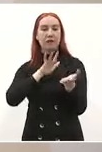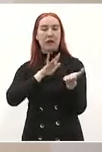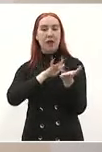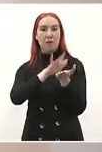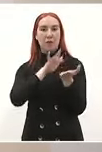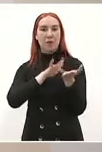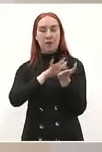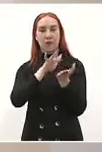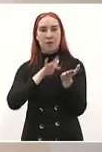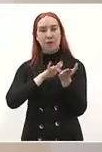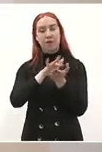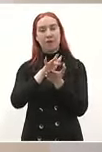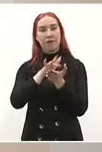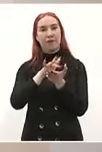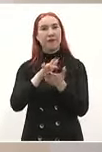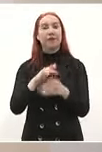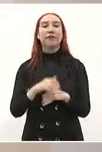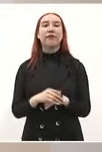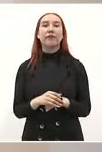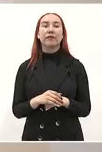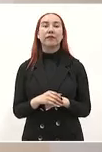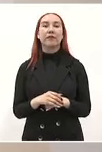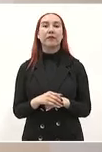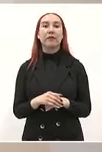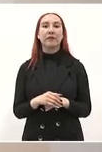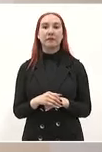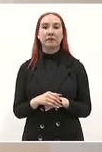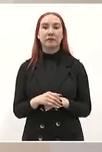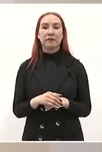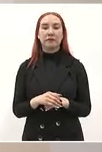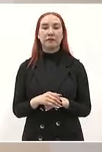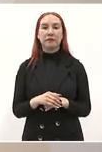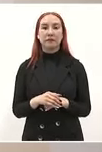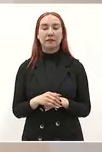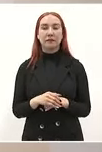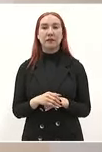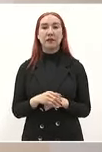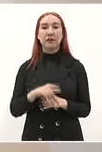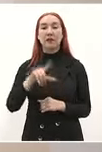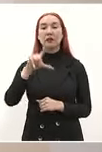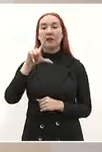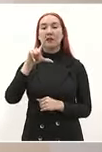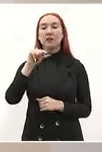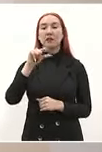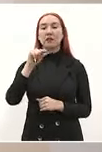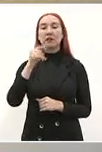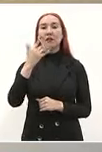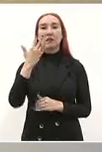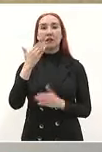recibiendo becas 75 mil